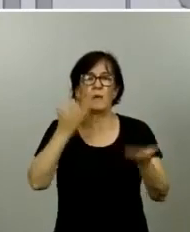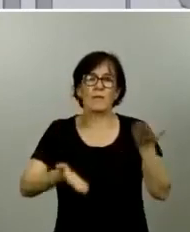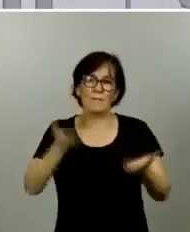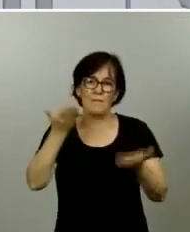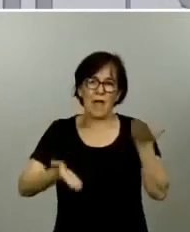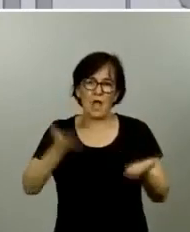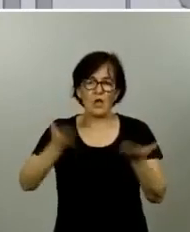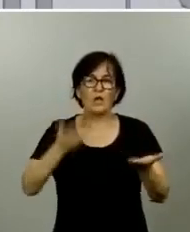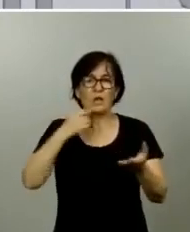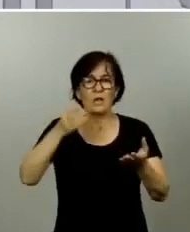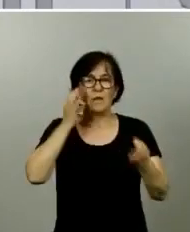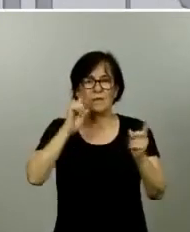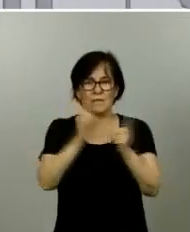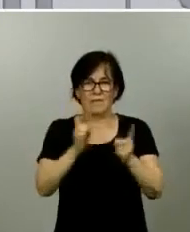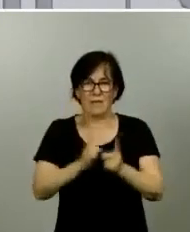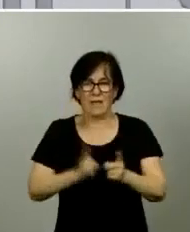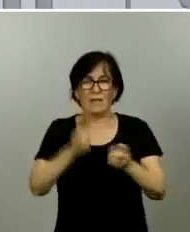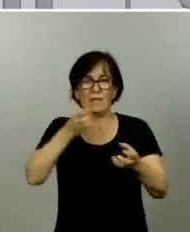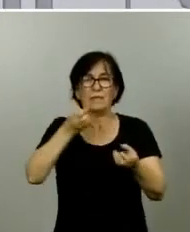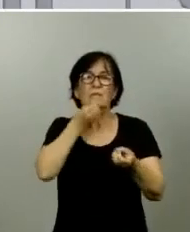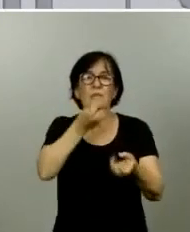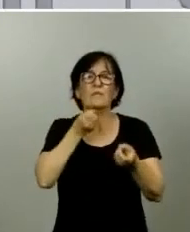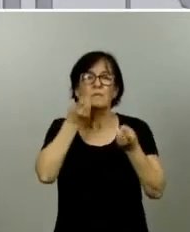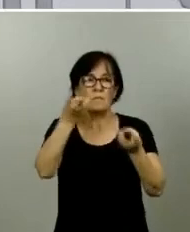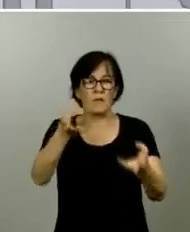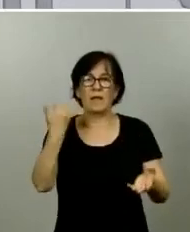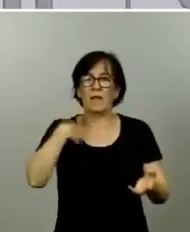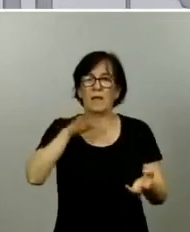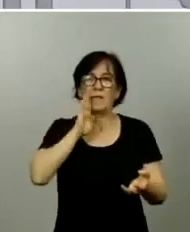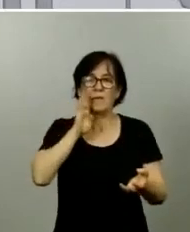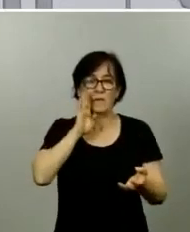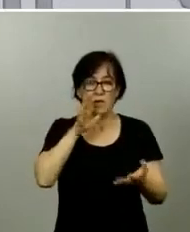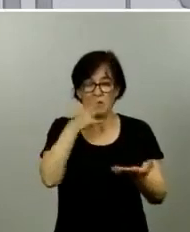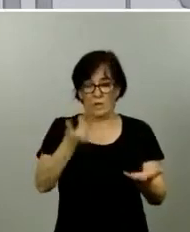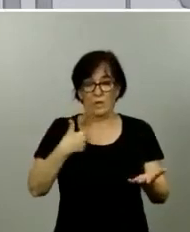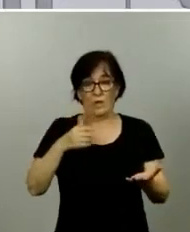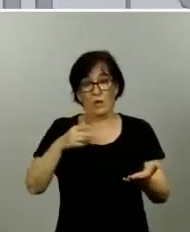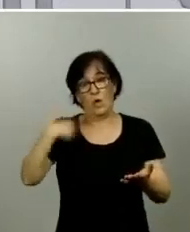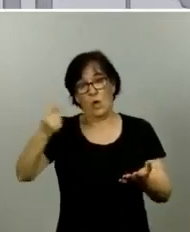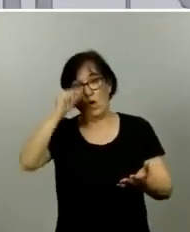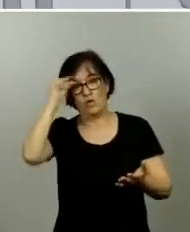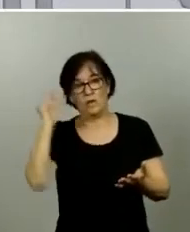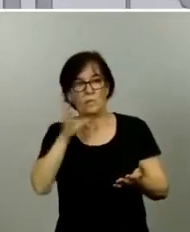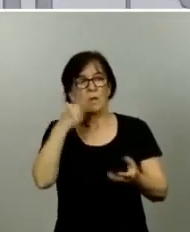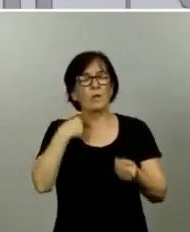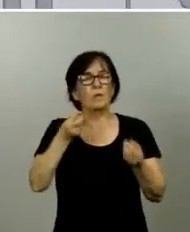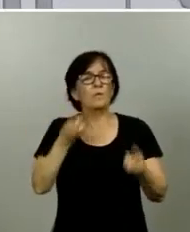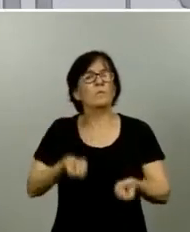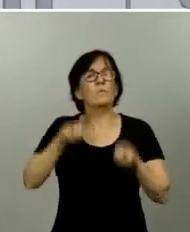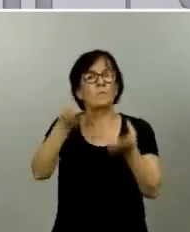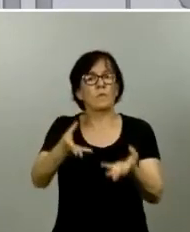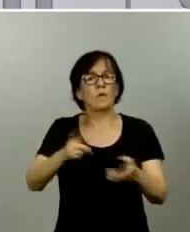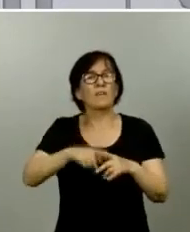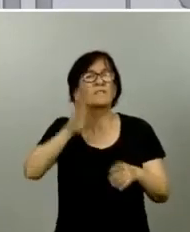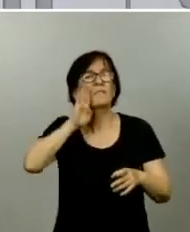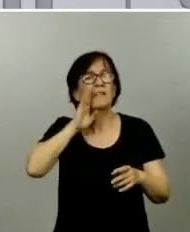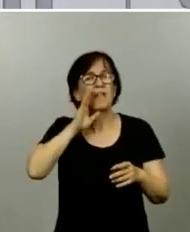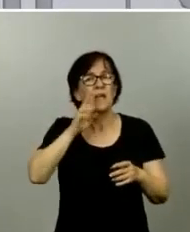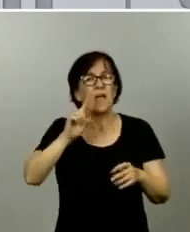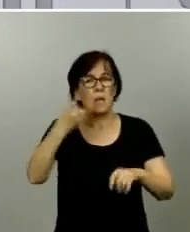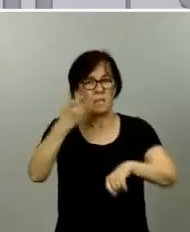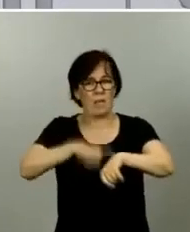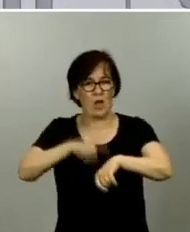datos, sobre los que luego hará también un comentario el doctor Simón. Nos hemos dado a conocer, como es la habitación a la primera hora de esta tarde,